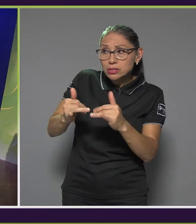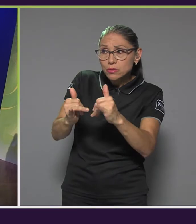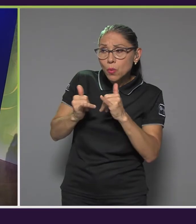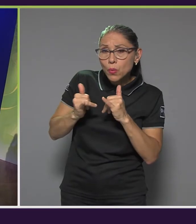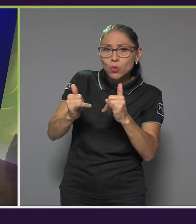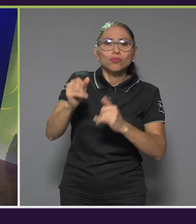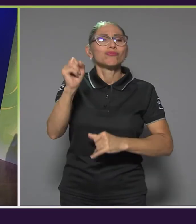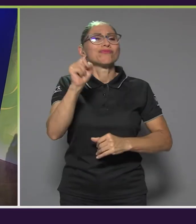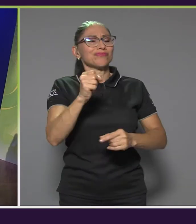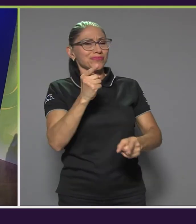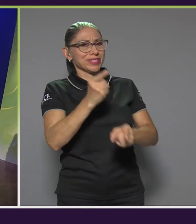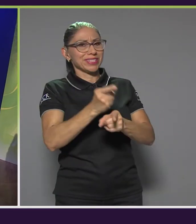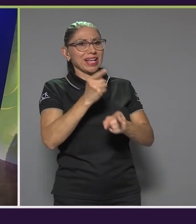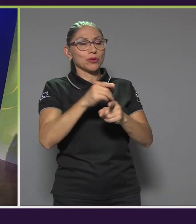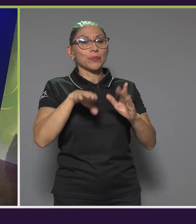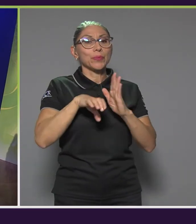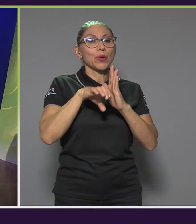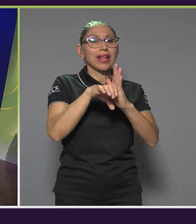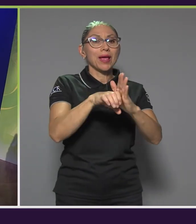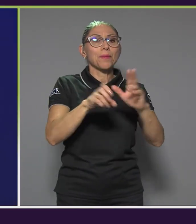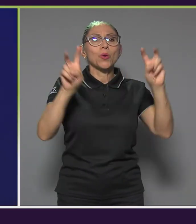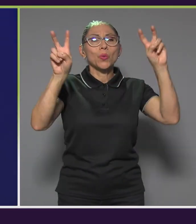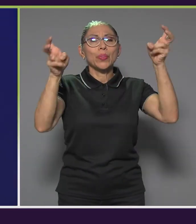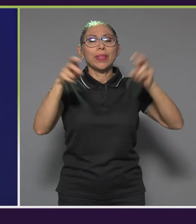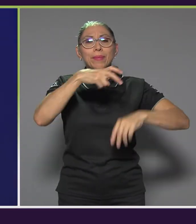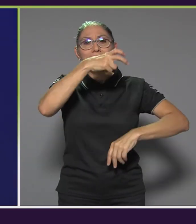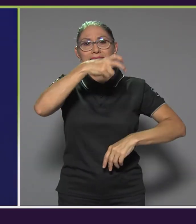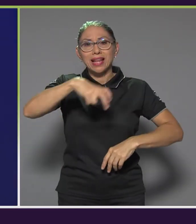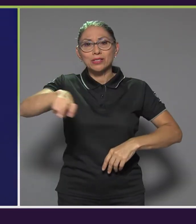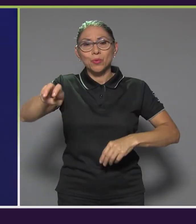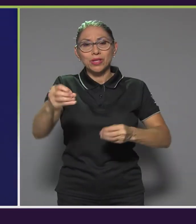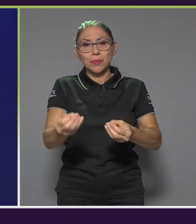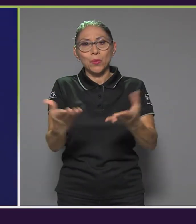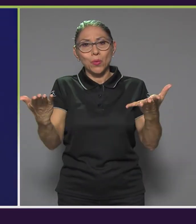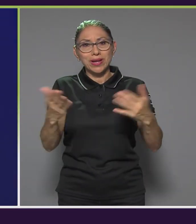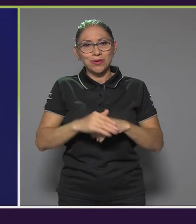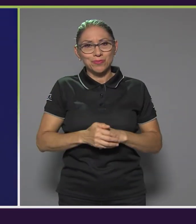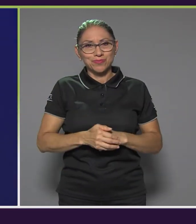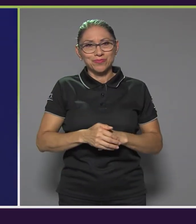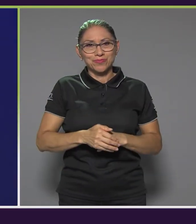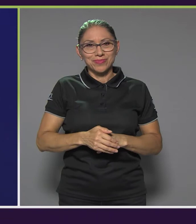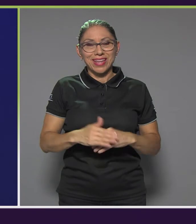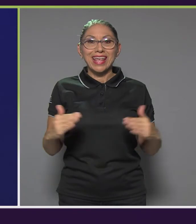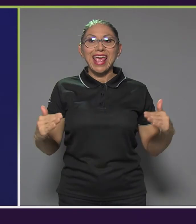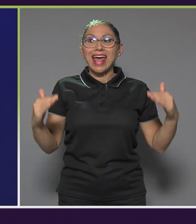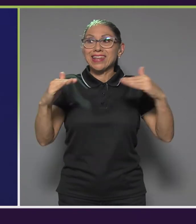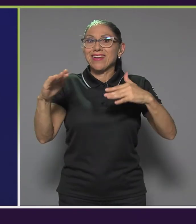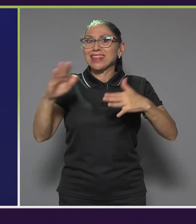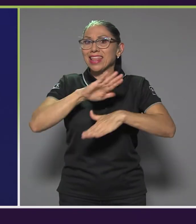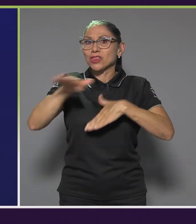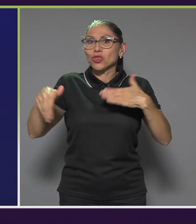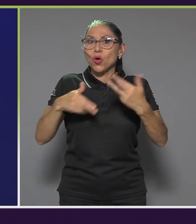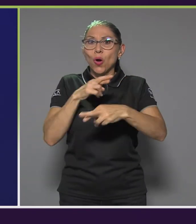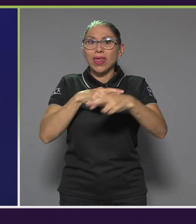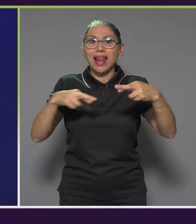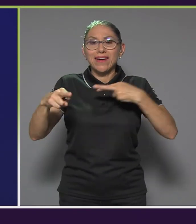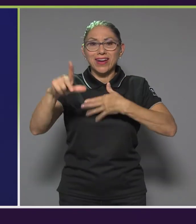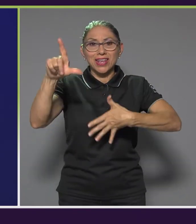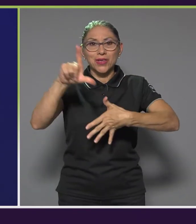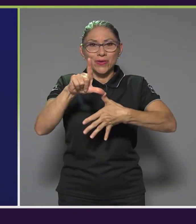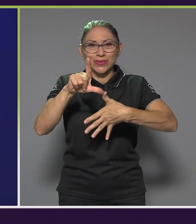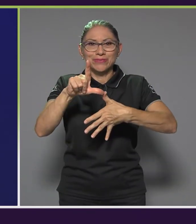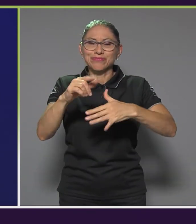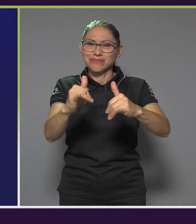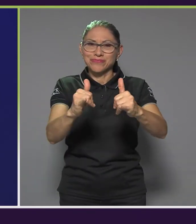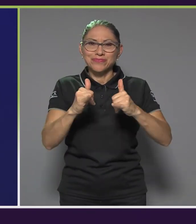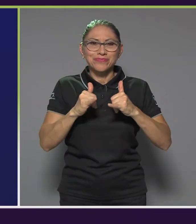Exacto. Por ejemplo, hay un tema de transporte público que a nivel de la región se comparte. El tema de transporte público es muy